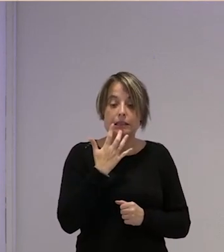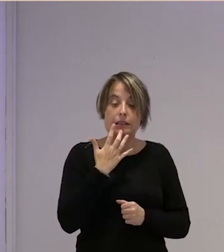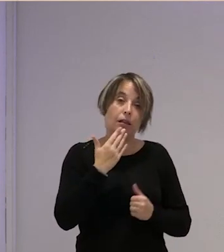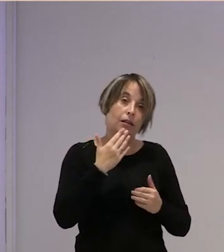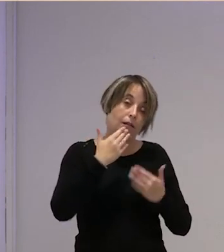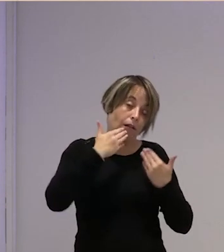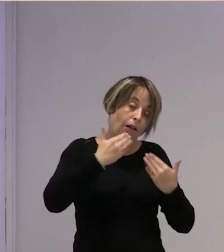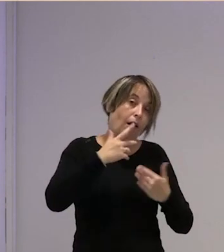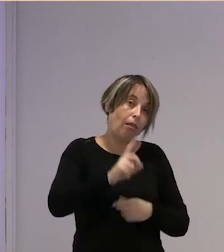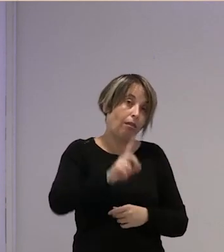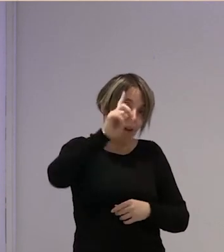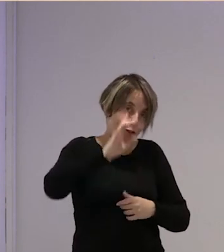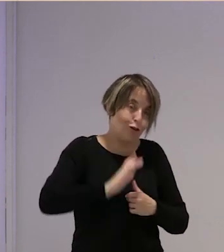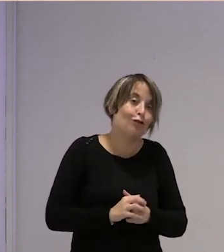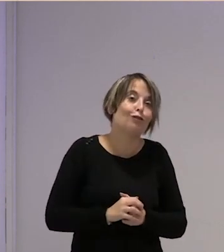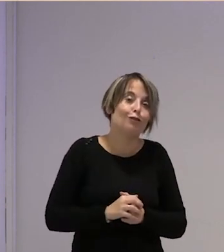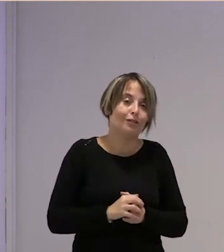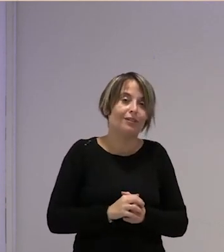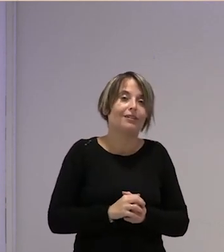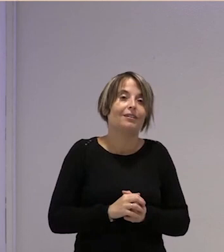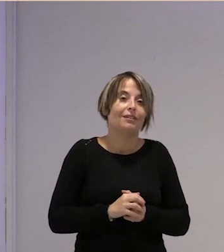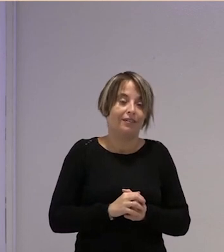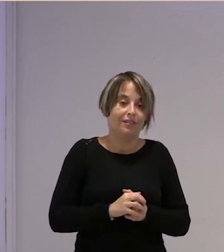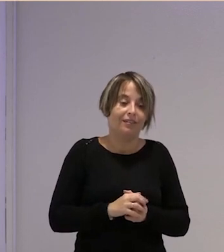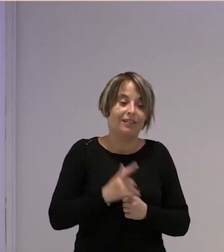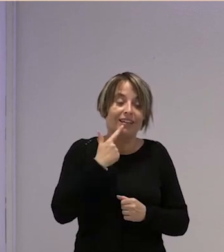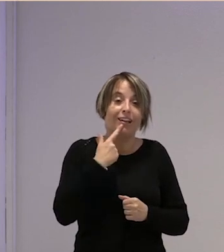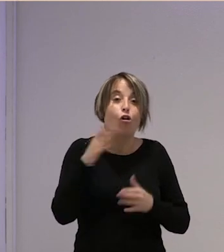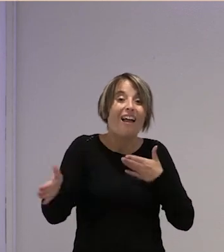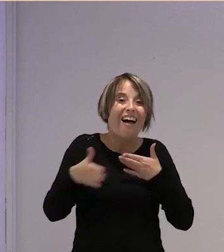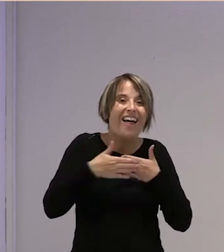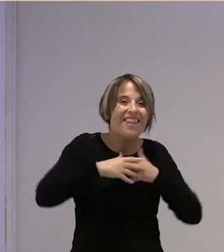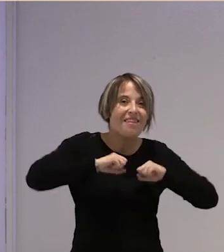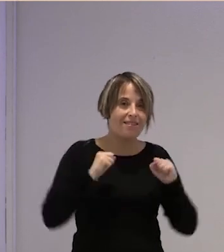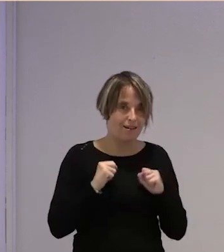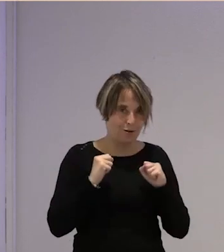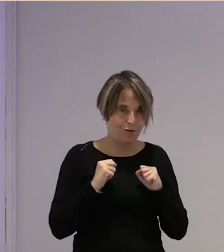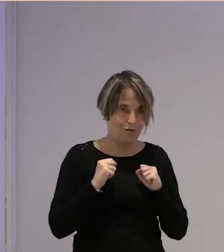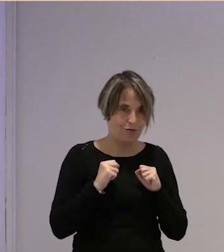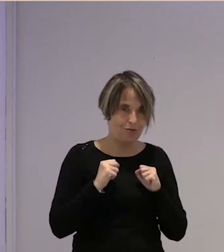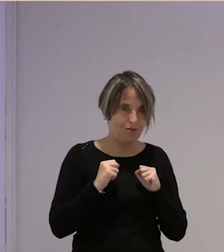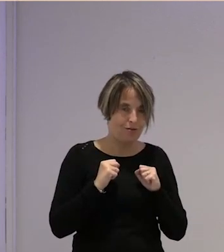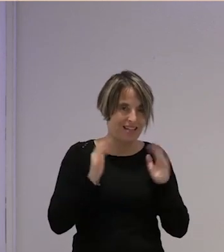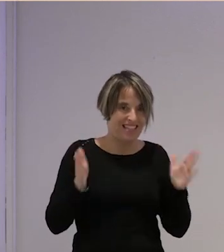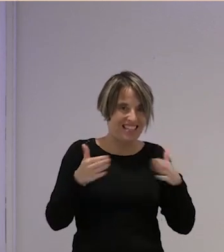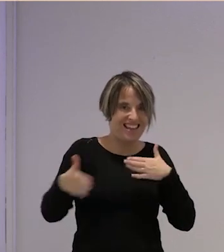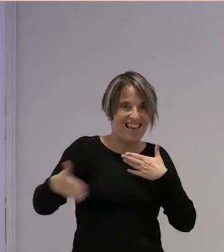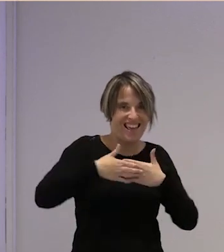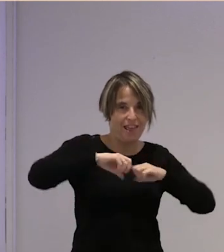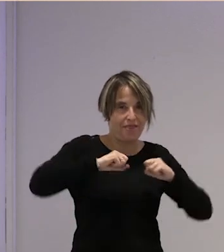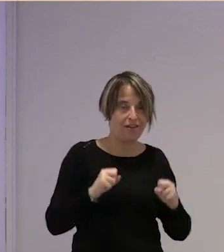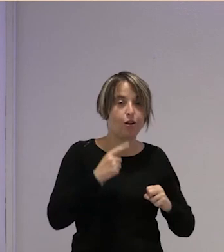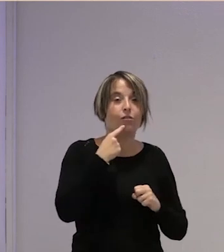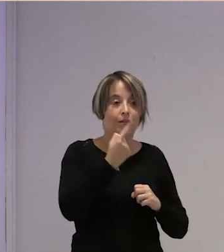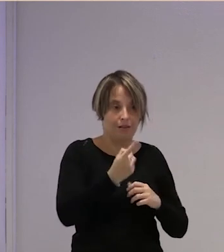Dios que le dé gracia a Dios que no que le dé gracia a Dios que no la encerraron ahí que nadie sepa nada de ella sí eso le dijeron tal